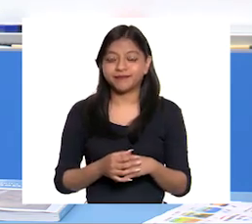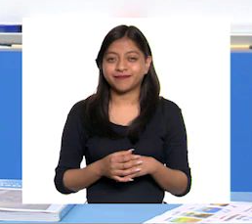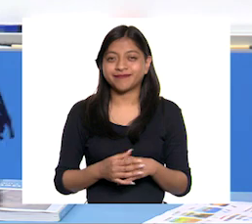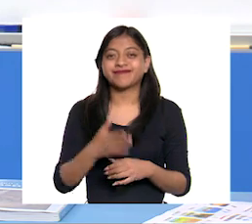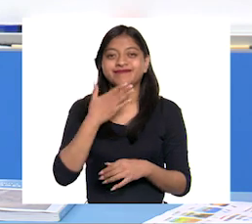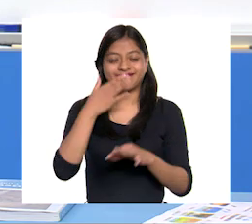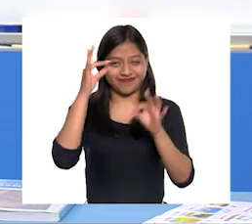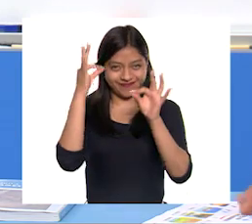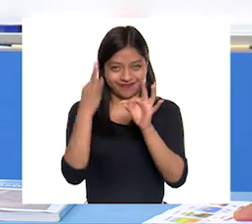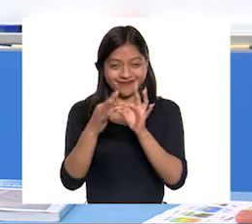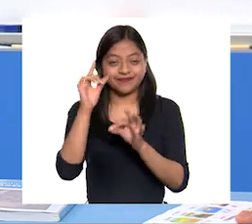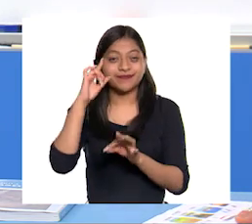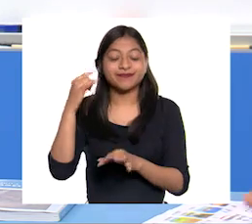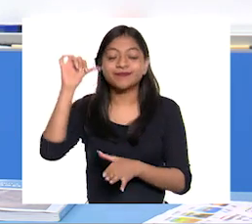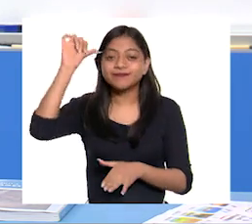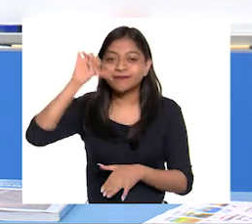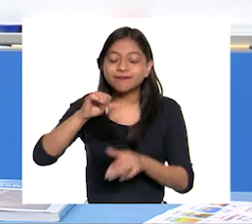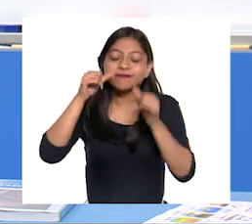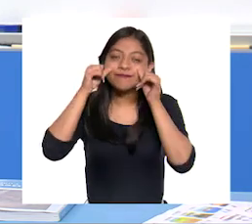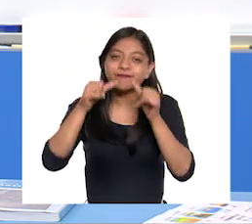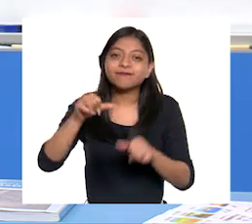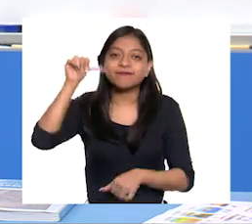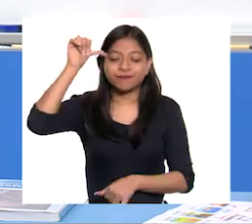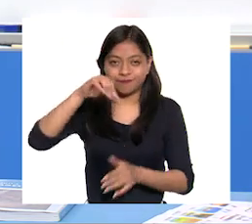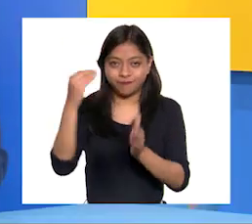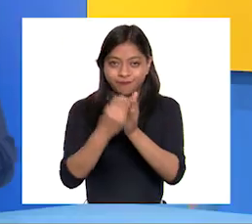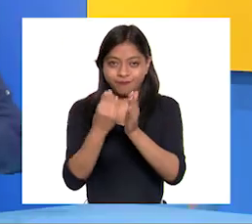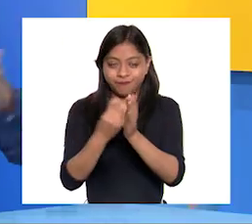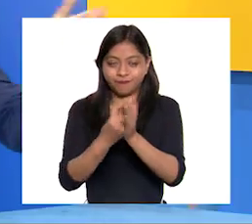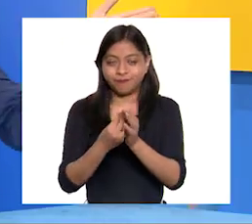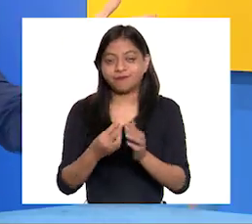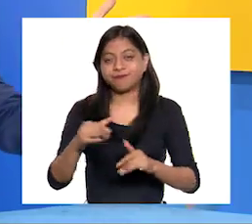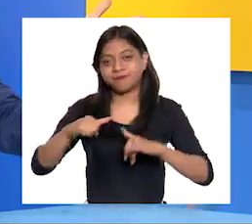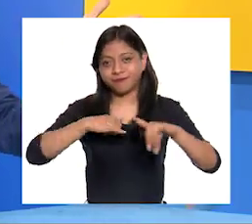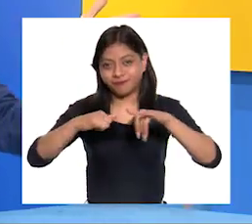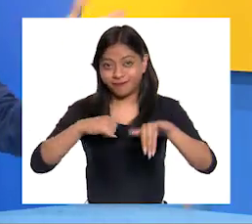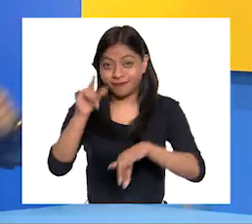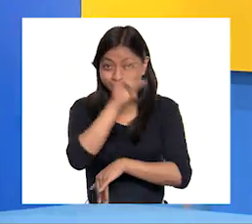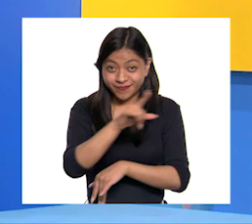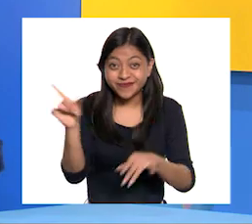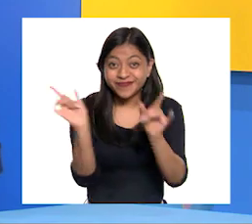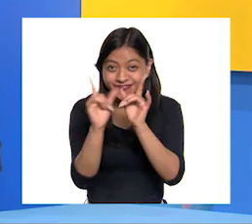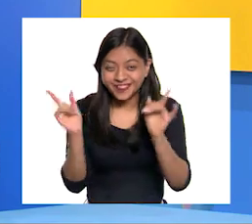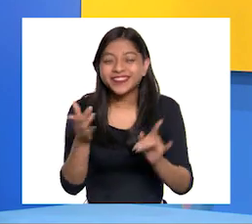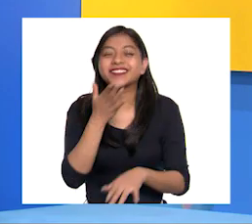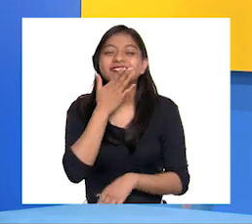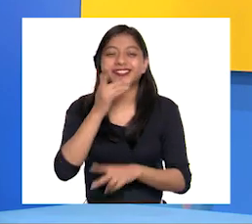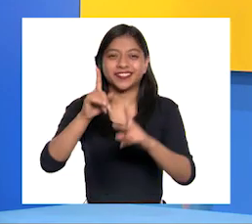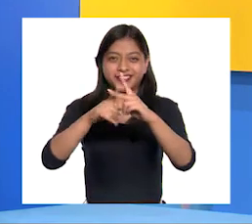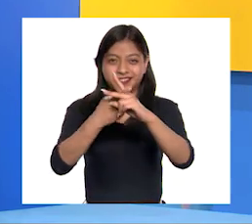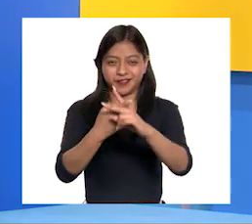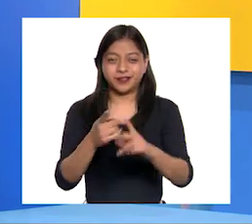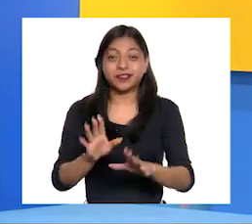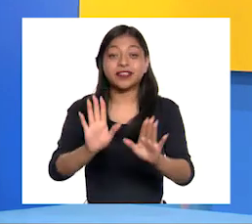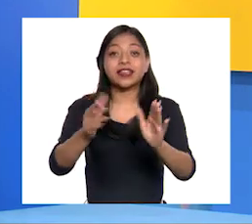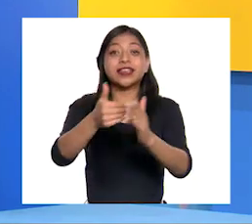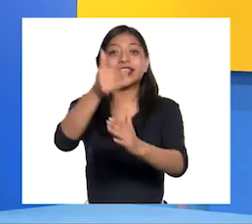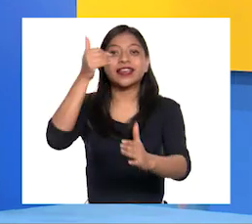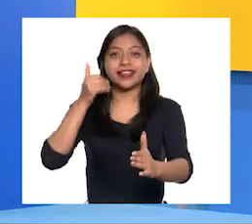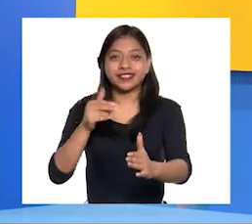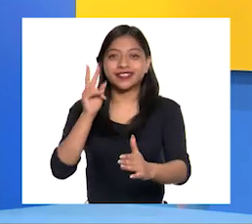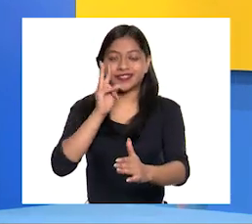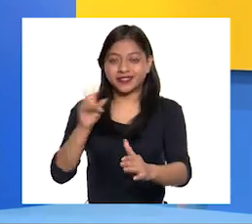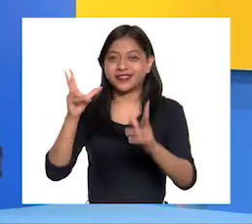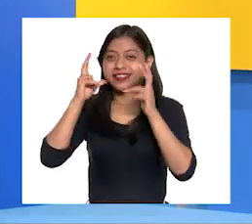Listísima para la clase de Geografía. Muy bien, ¿están listos? Bueno, pues comenzamos. Pero antes vamos